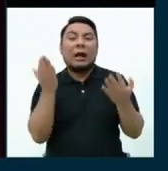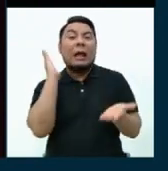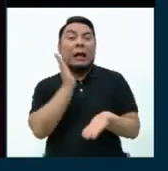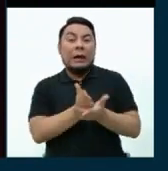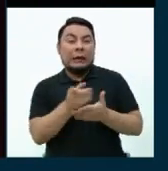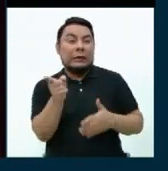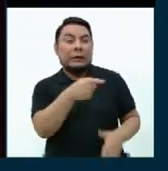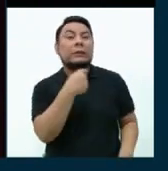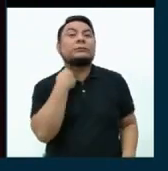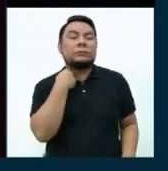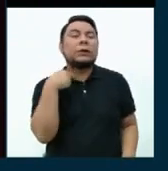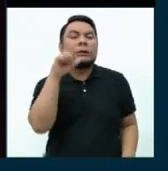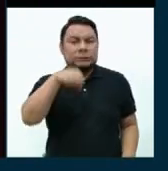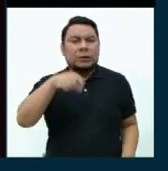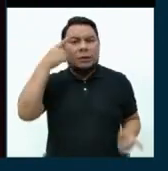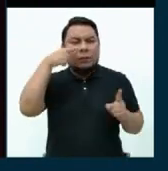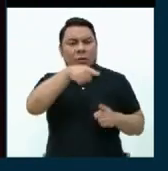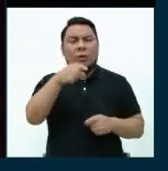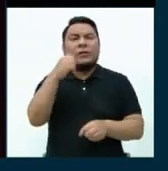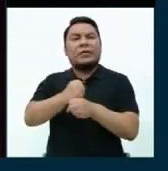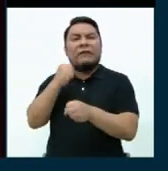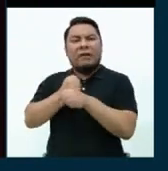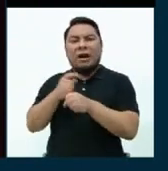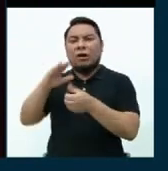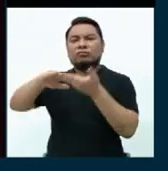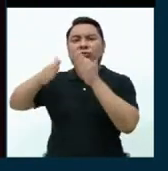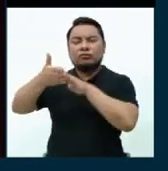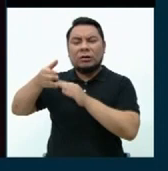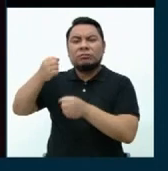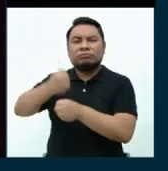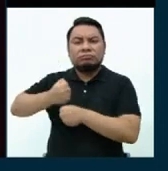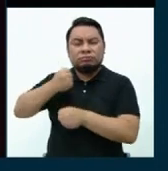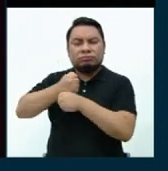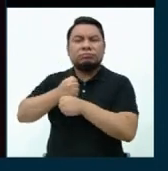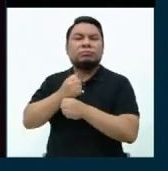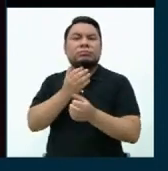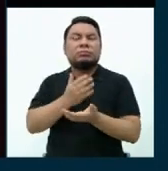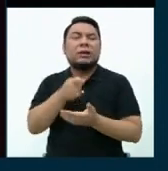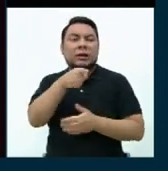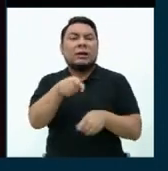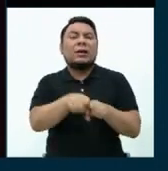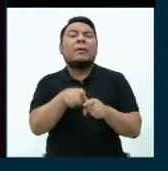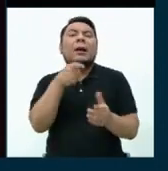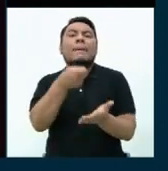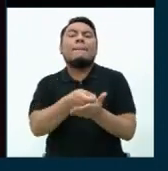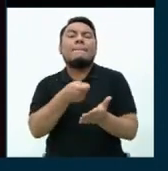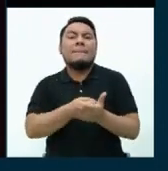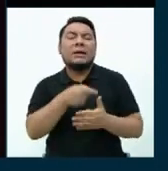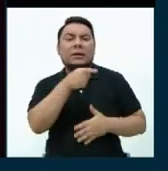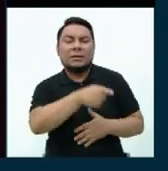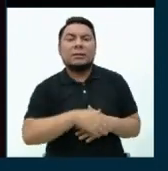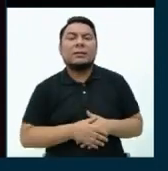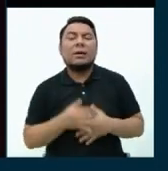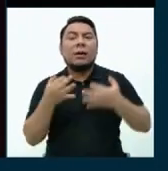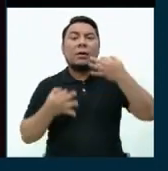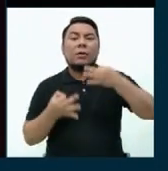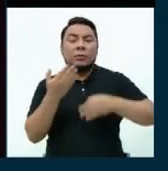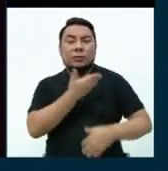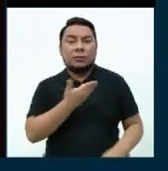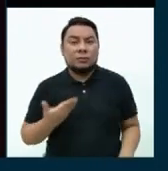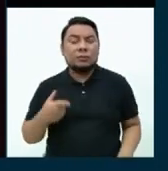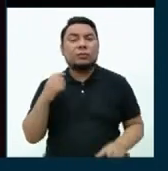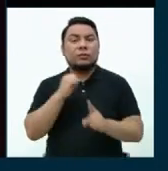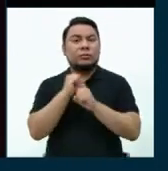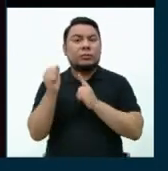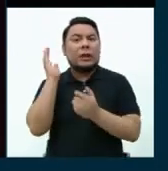sentencia. Por supuesto que estamos de acuerdo. Tienen que además pagar su juicio con el Estado y con la